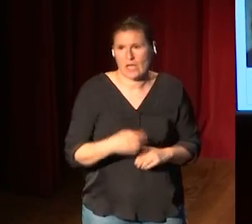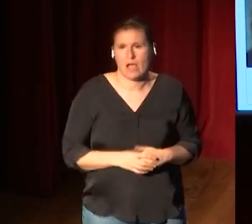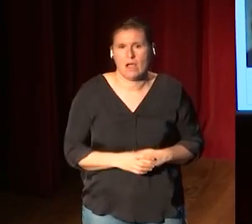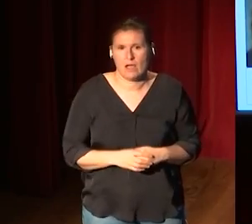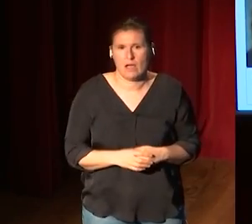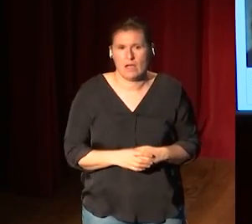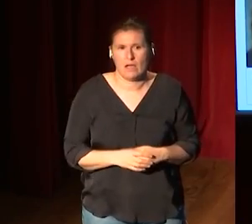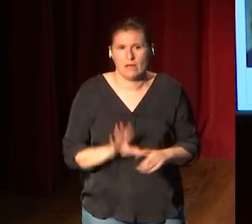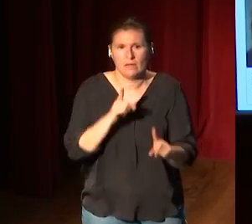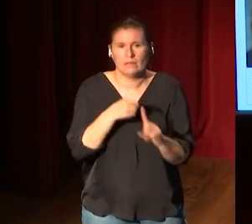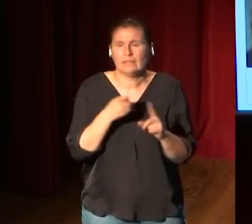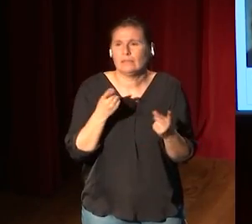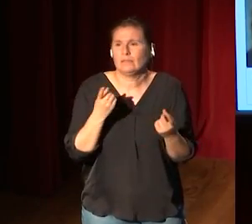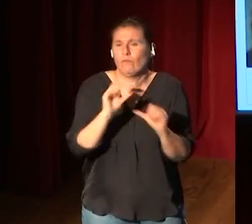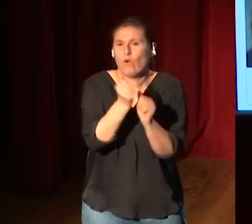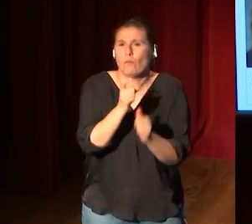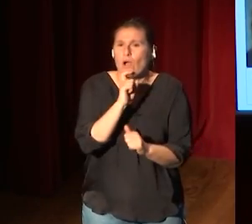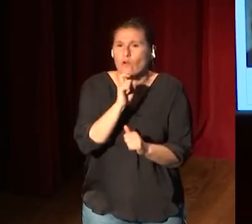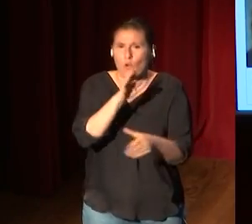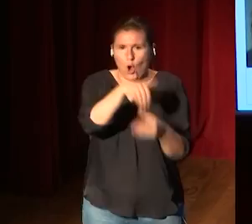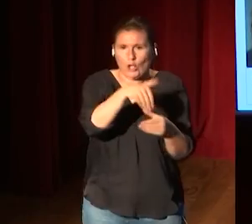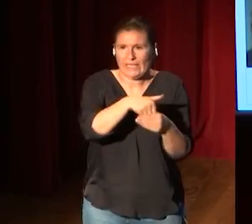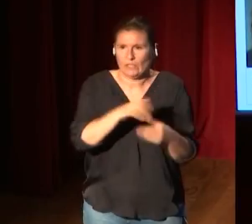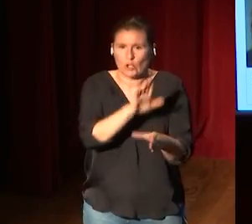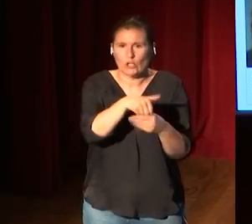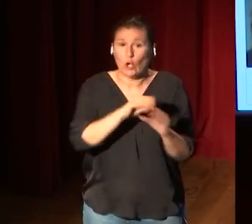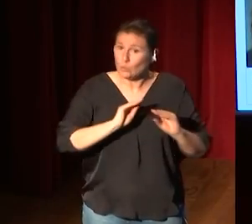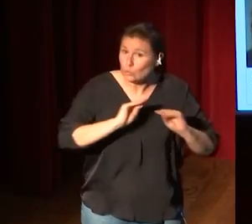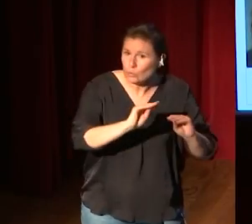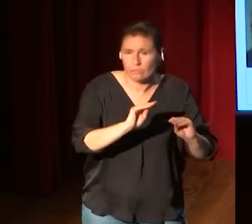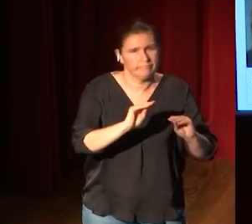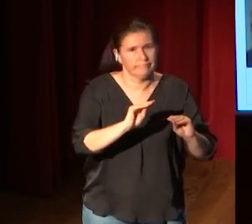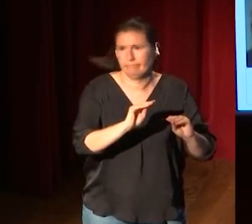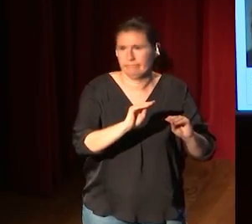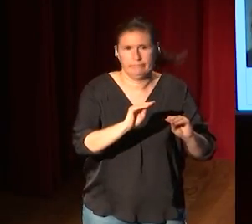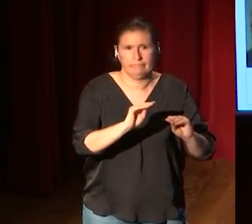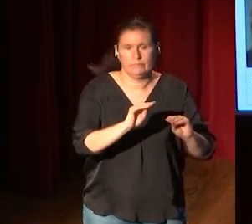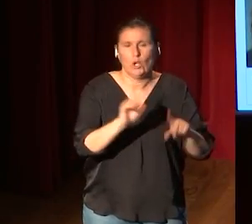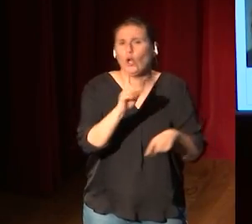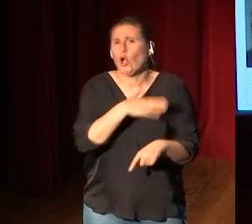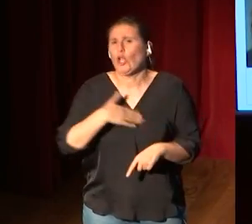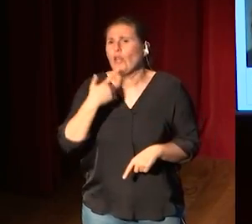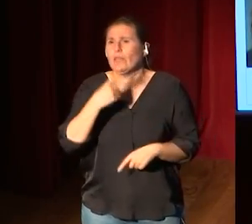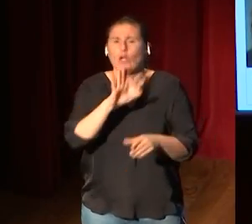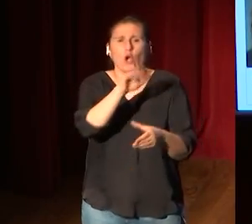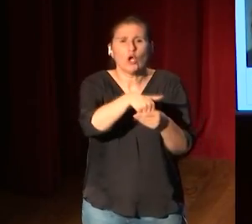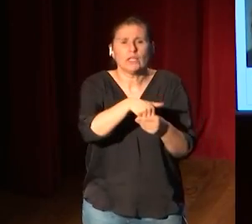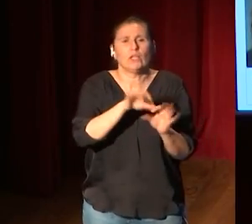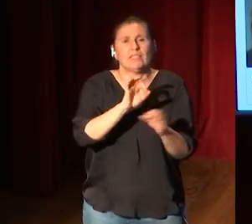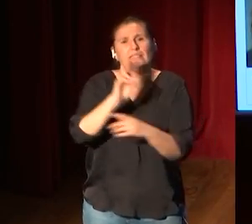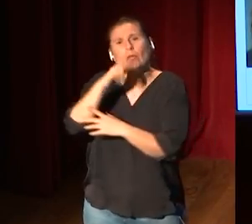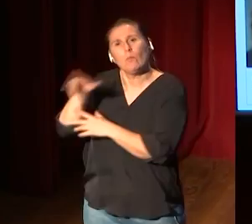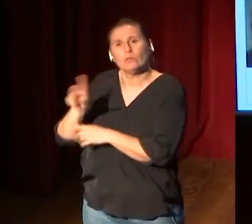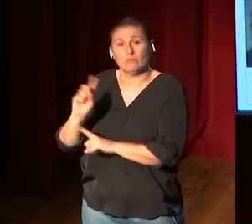¿con qué? con contenidos ¿de quién? suyos no no quiero decir que el contenido sea del museo